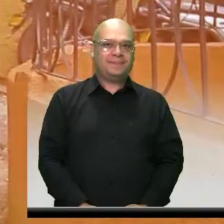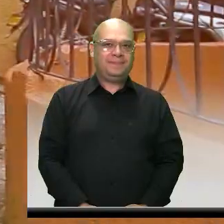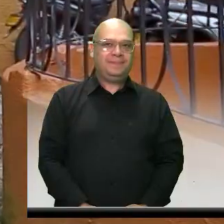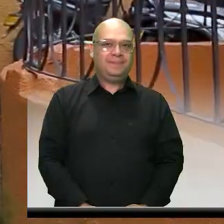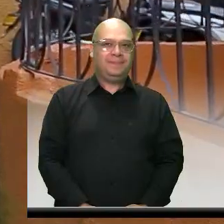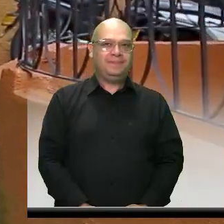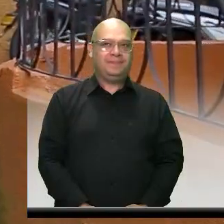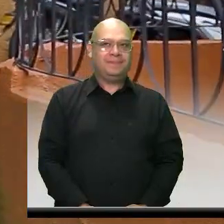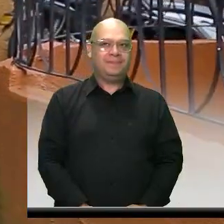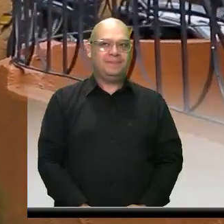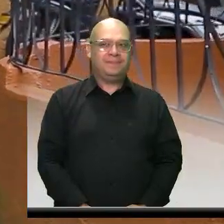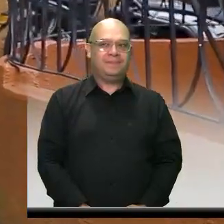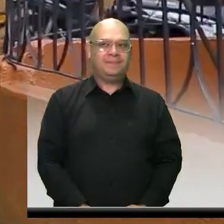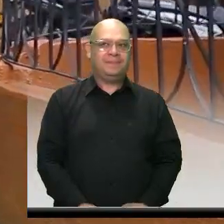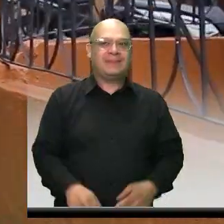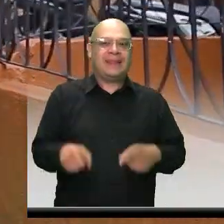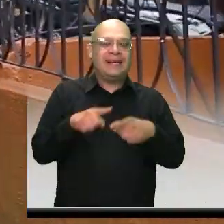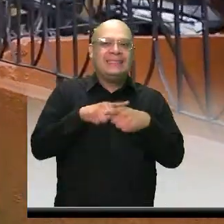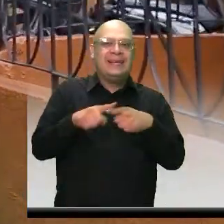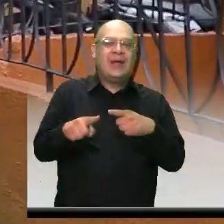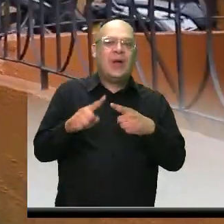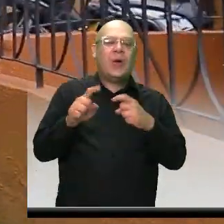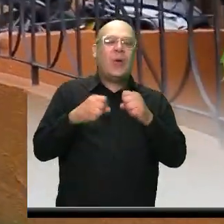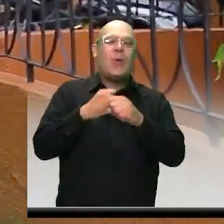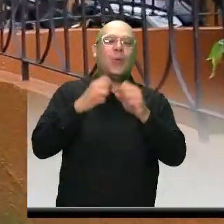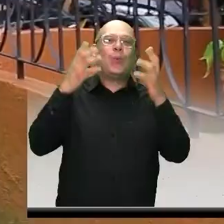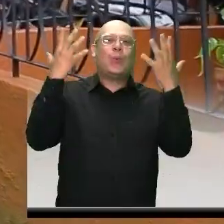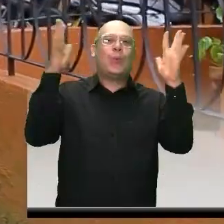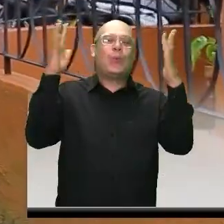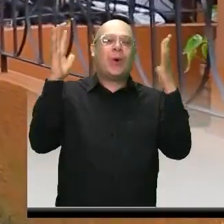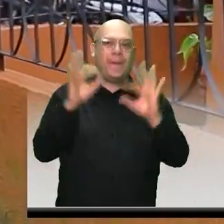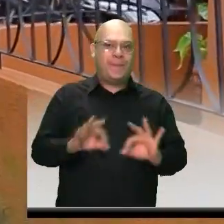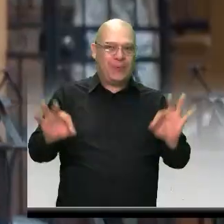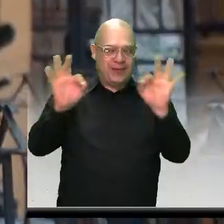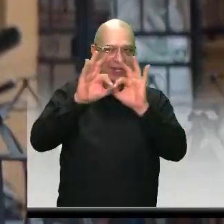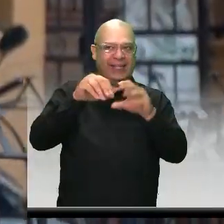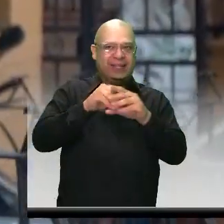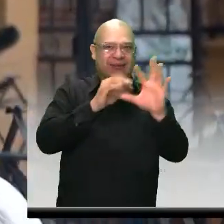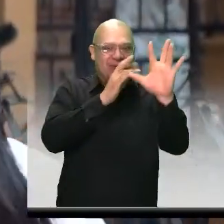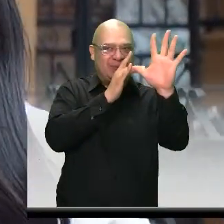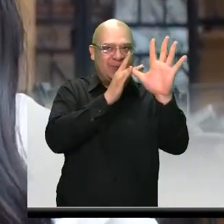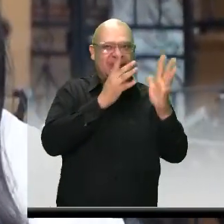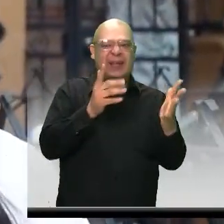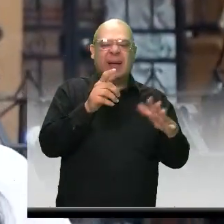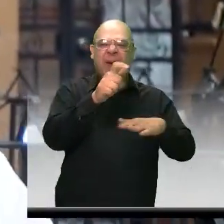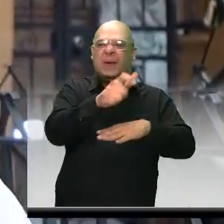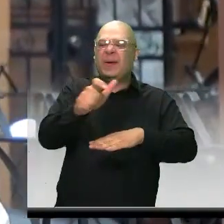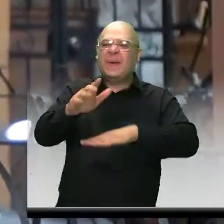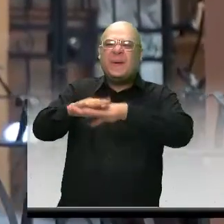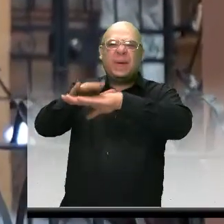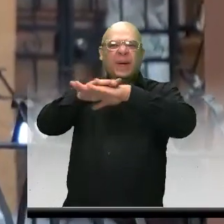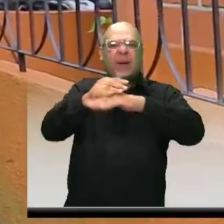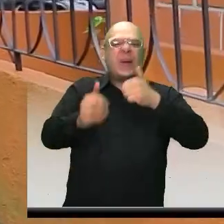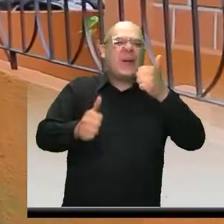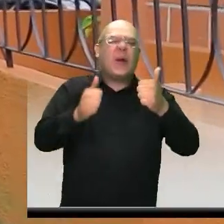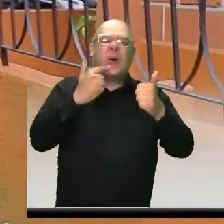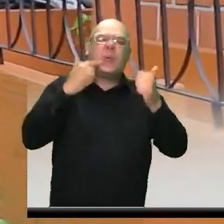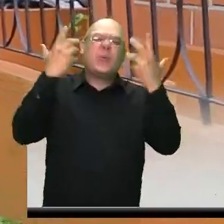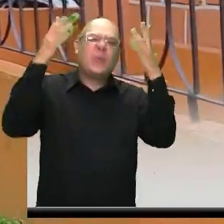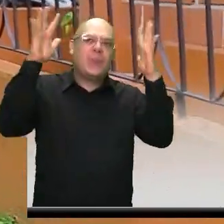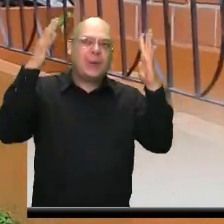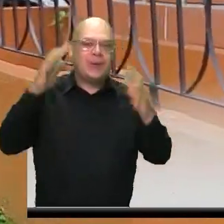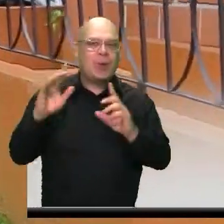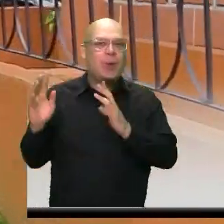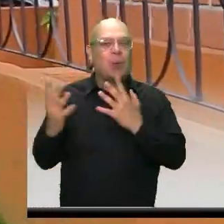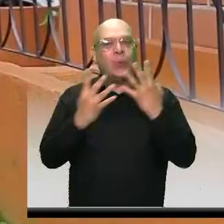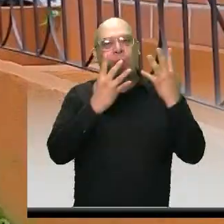Santi, esta semana tuvimos un cumpleaños muy importante para la ciudad. Contémosle a todas las personas que nos están viendo de qué se trató. Lizeth,